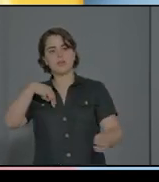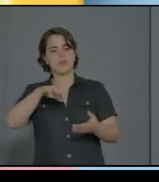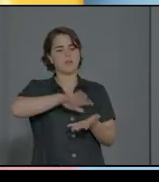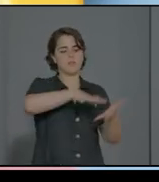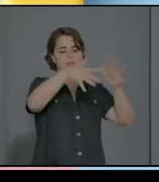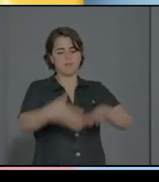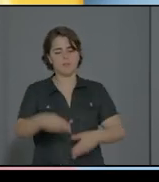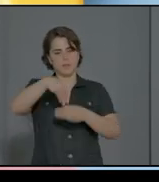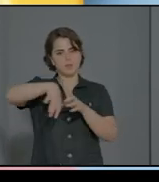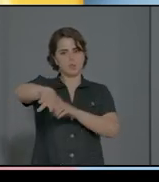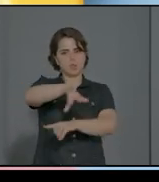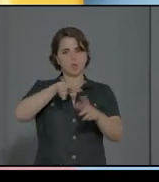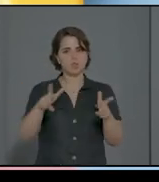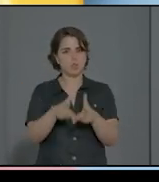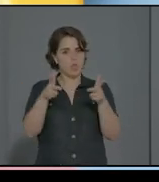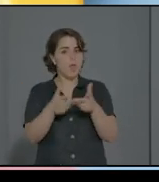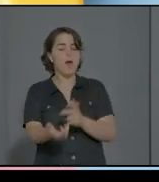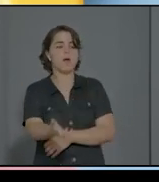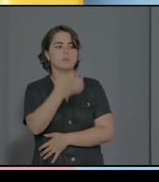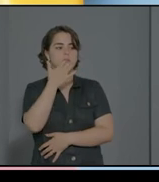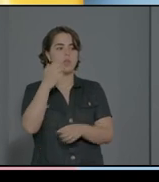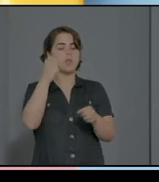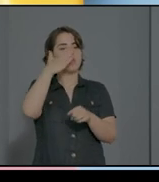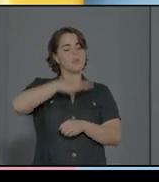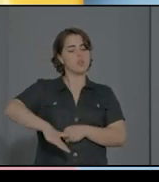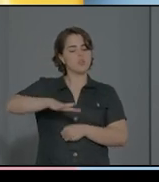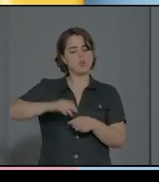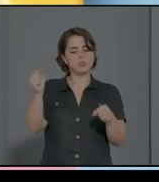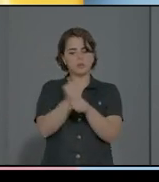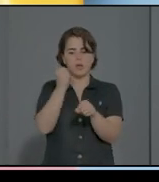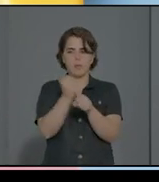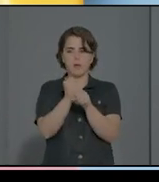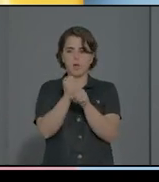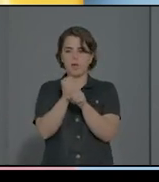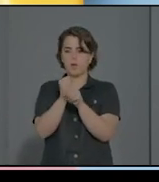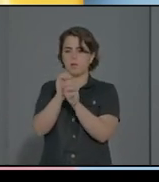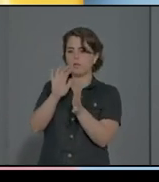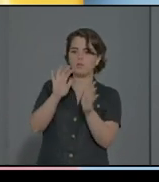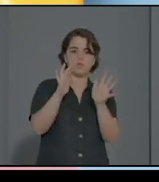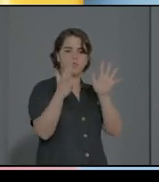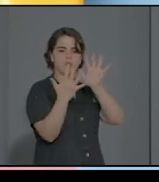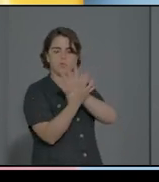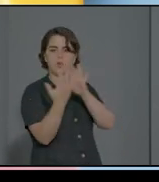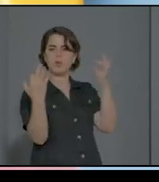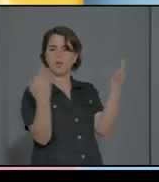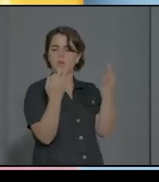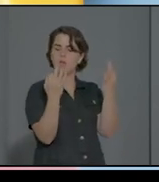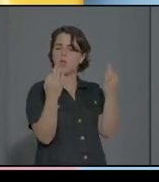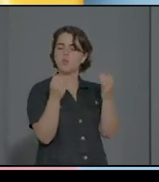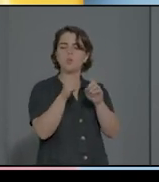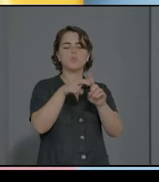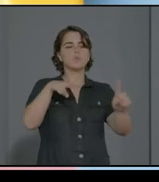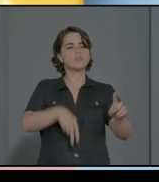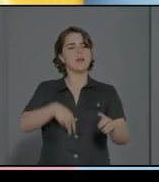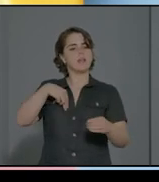tiene que pasar, digamos, a una forma generalizada de la vida. Bueno,